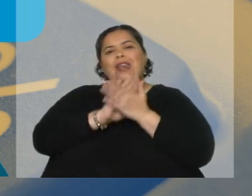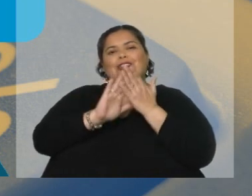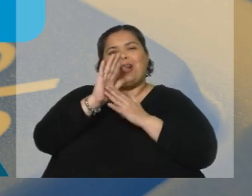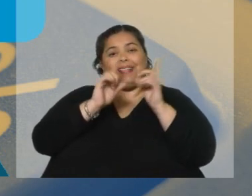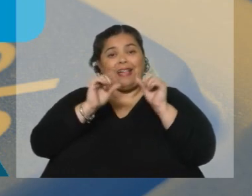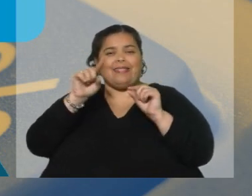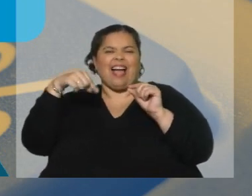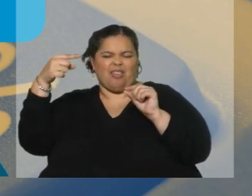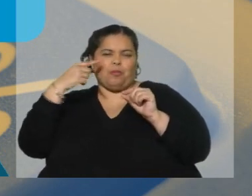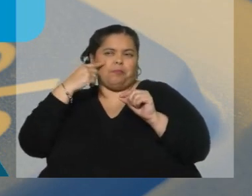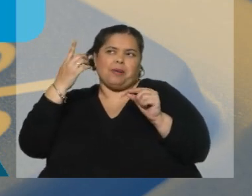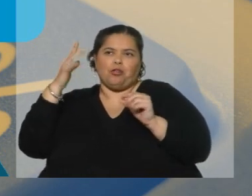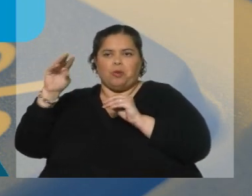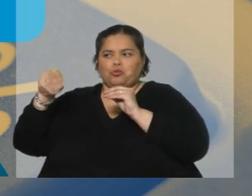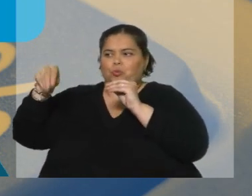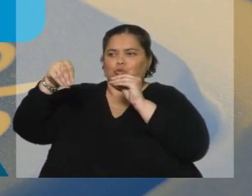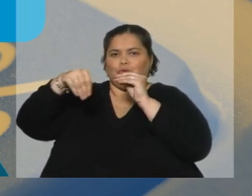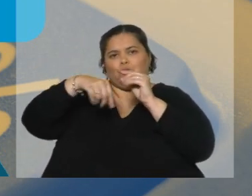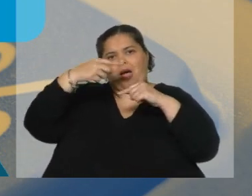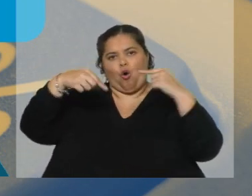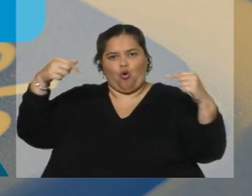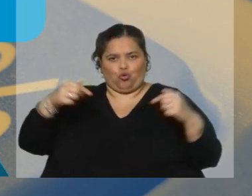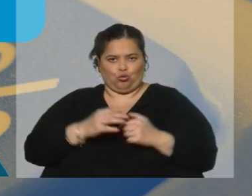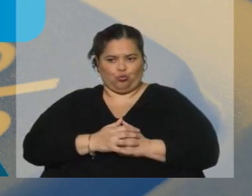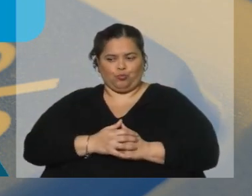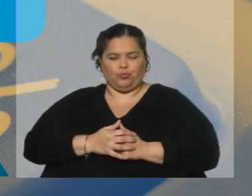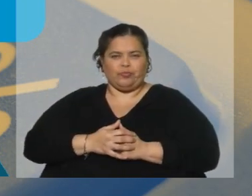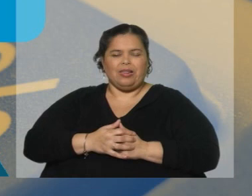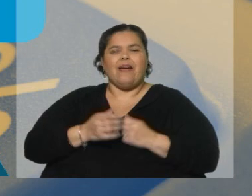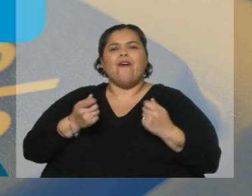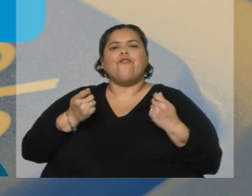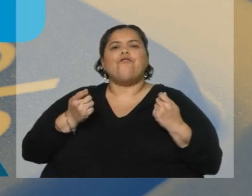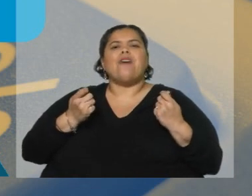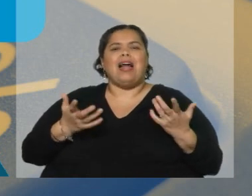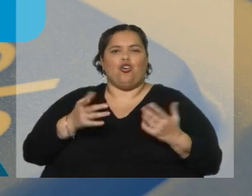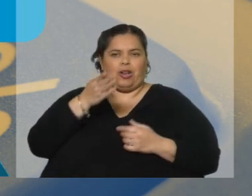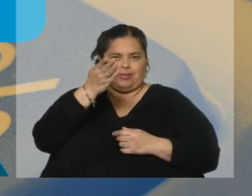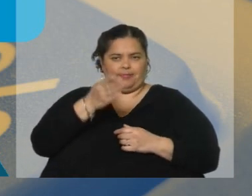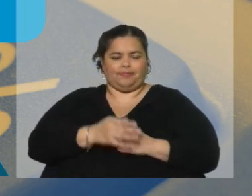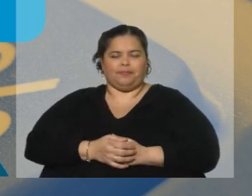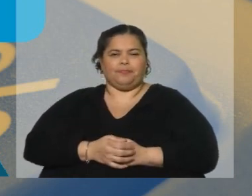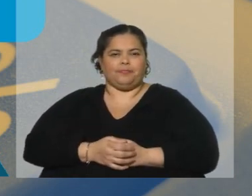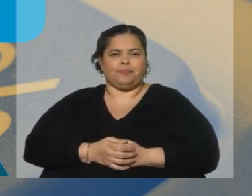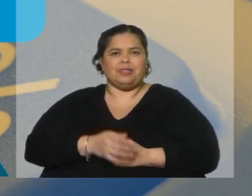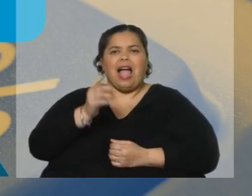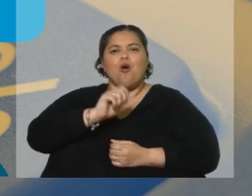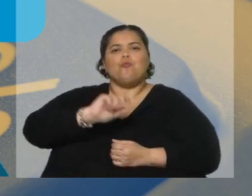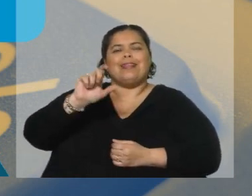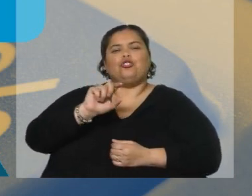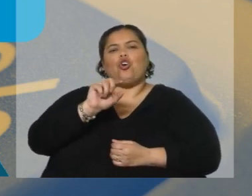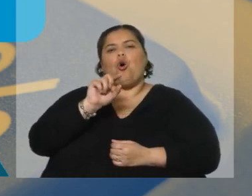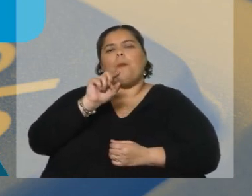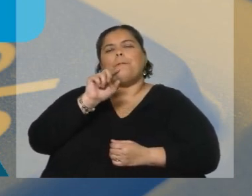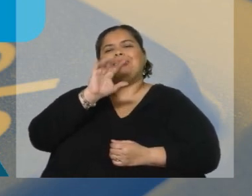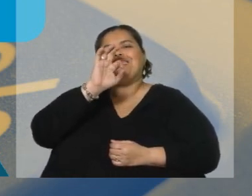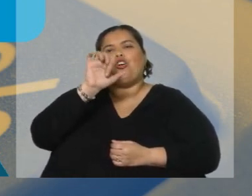fuentes en la medida que va ampliando sus bases. Los valores que tenemos ahí. Una suba de medio punto porcentual en el